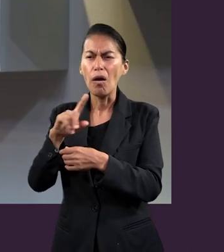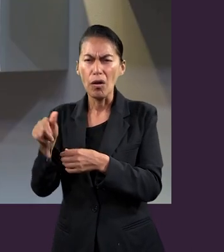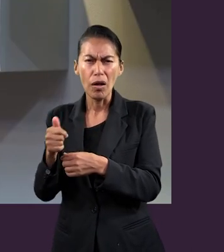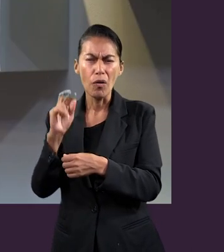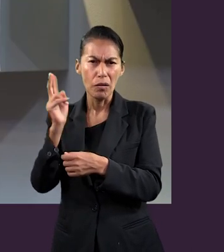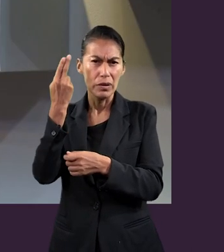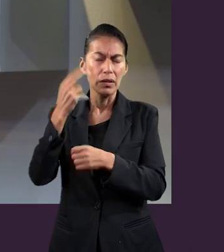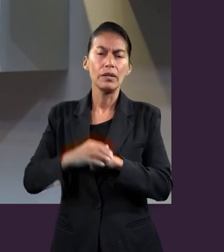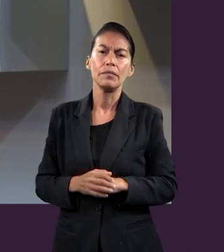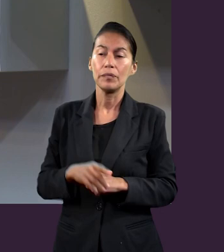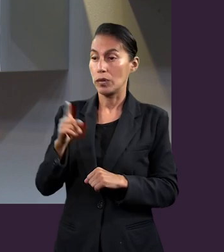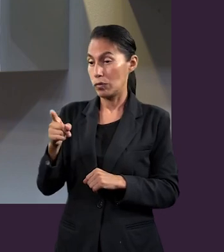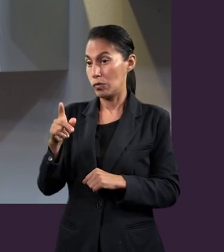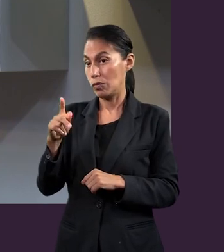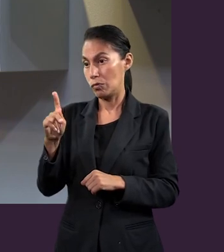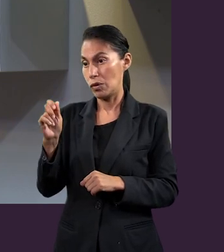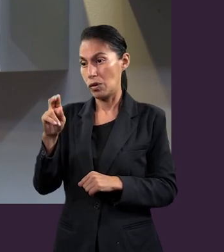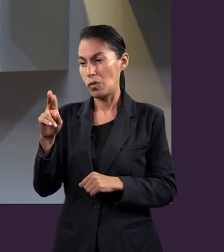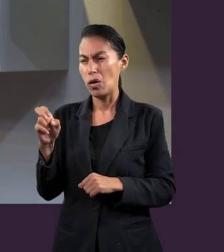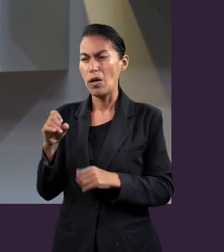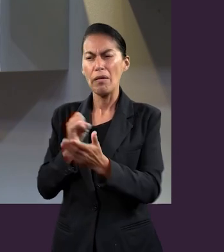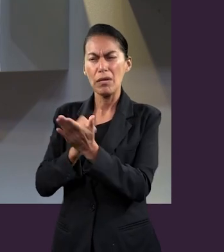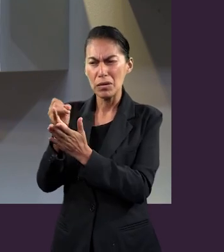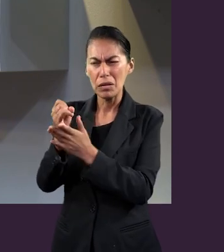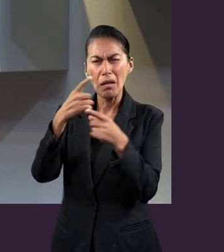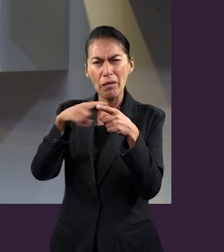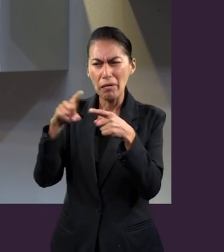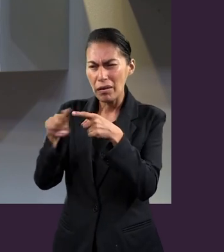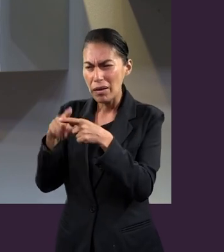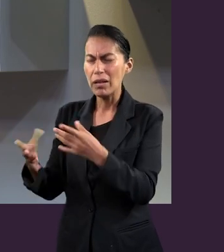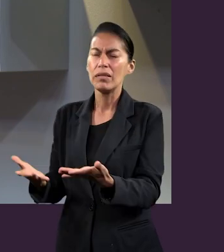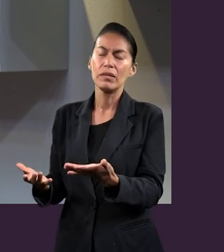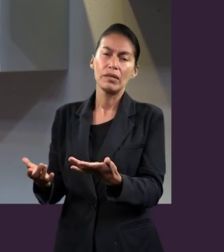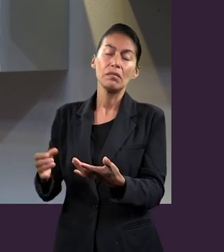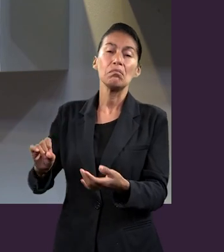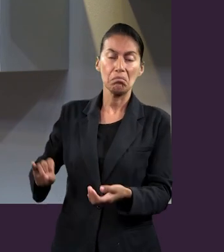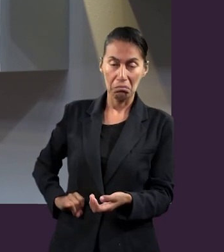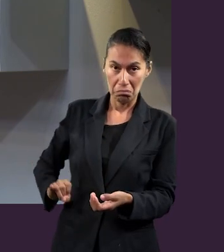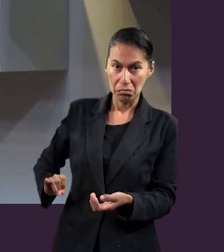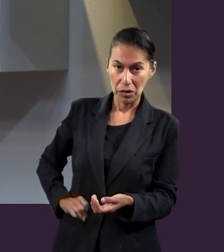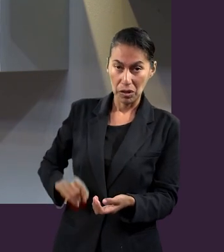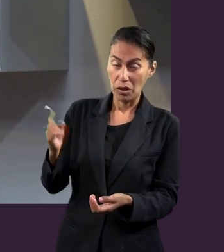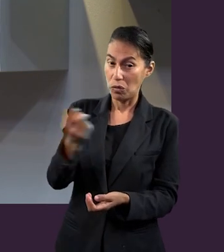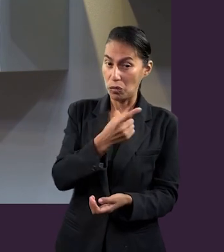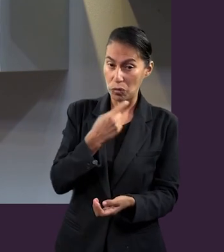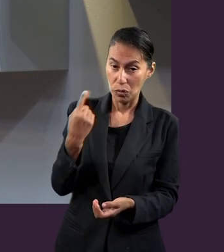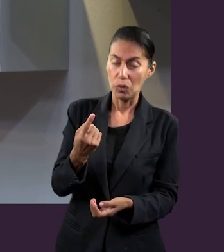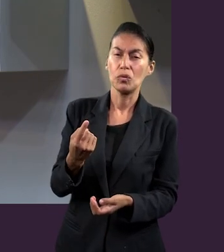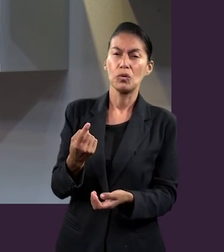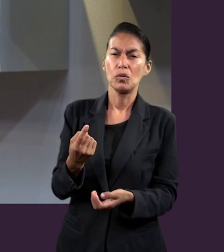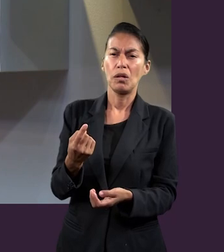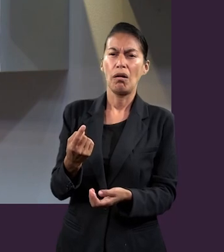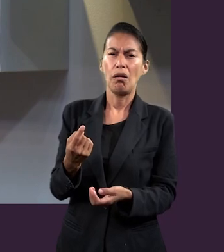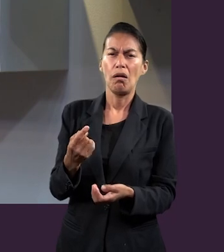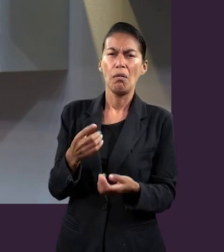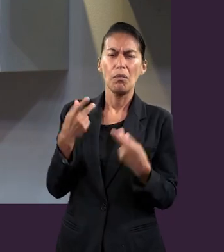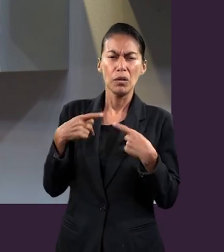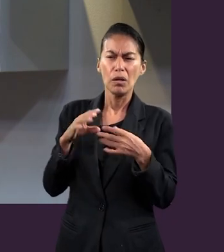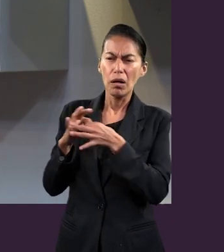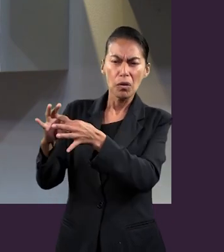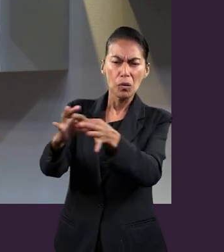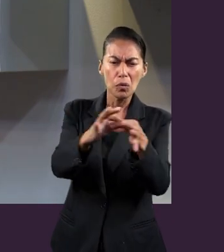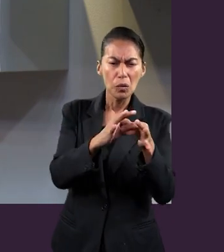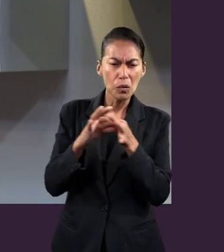decisiones importantes que tenemos que hacer en la vida, es bien interesante que cuando nosotros tenemos esa